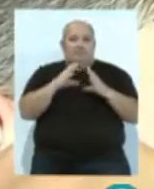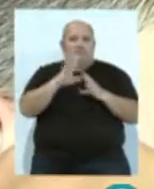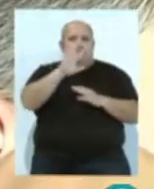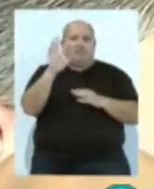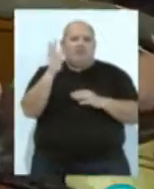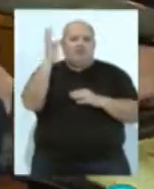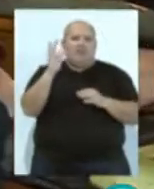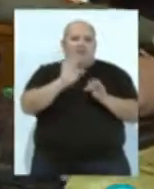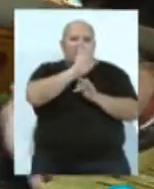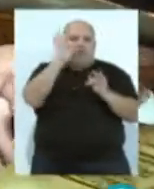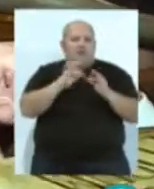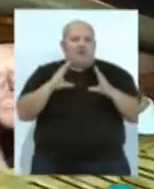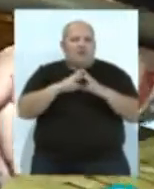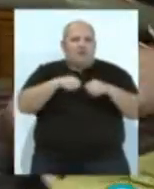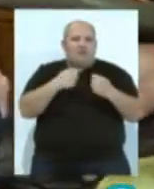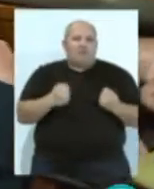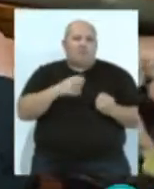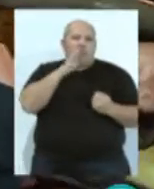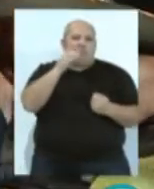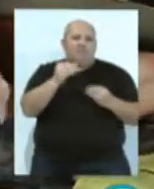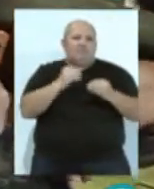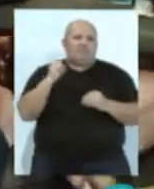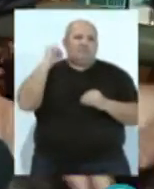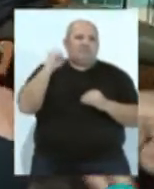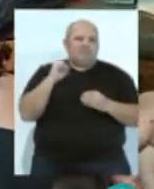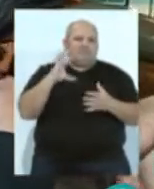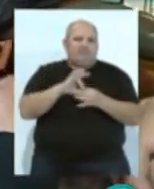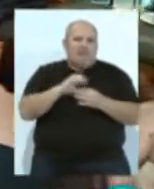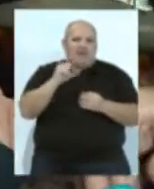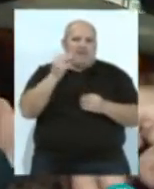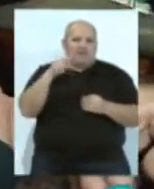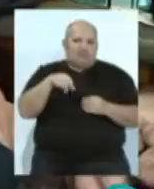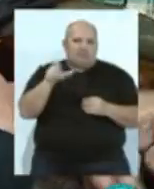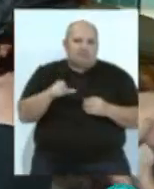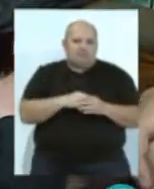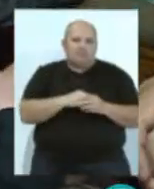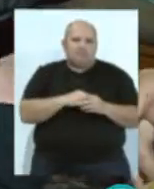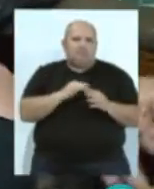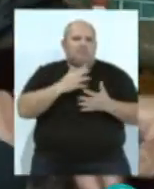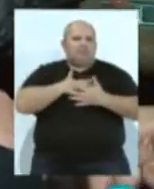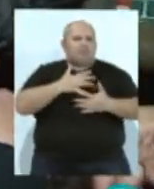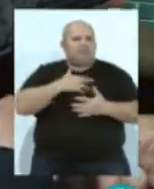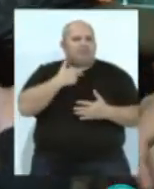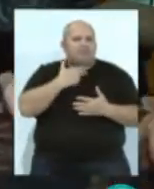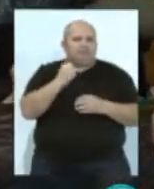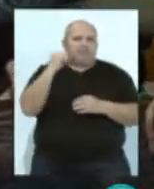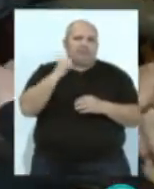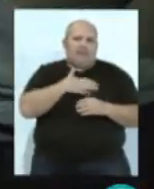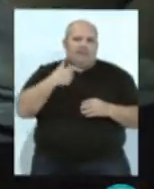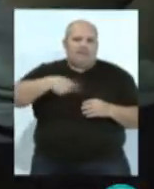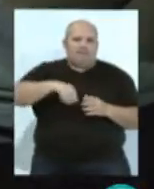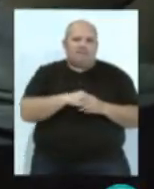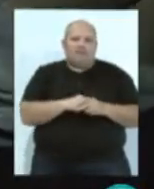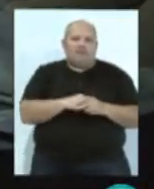la imagen presidió el rezo del Viacrucis portado por la cuadrilla de cargadores en La Pasión, que se había ofrecido voluntariamente a llevar al Cristo.